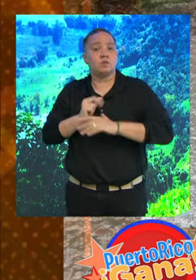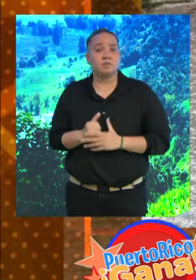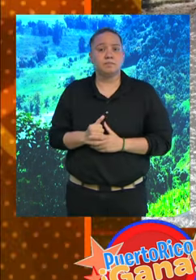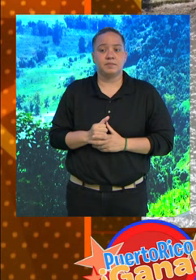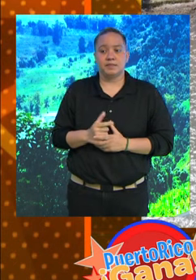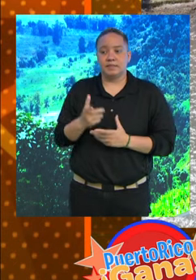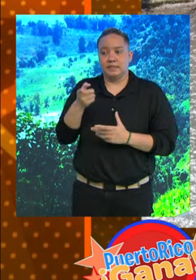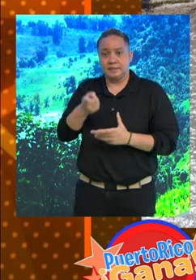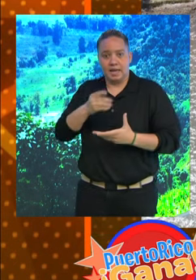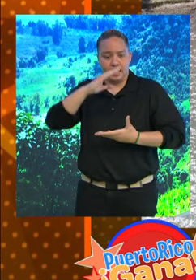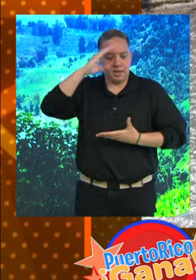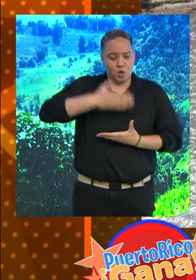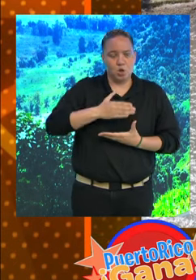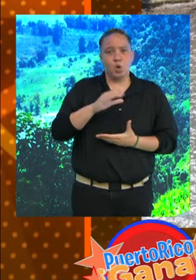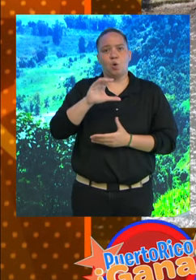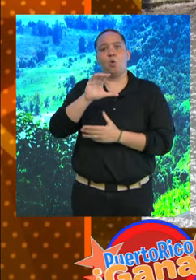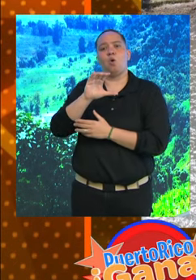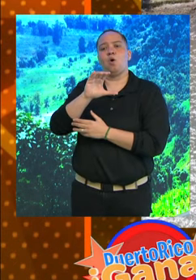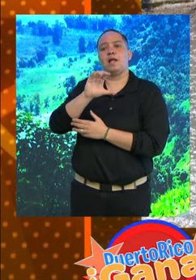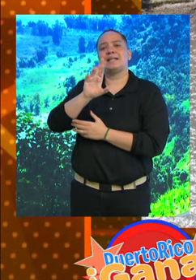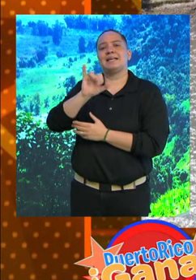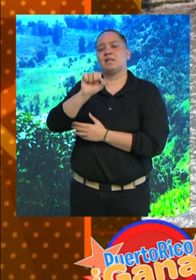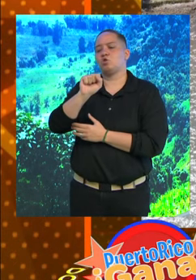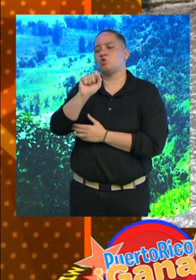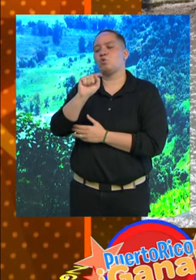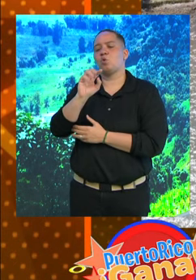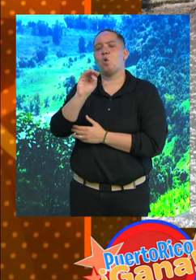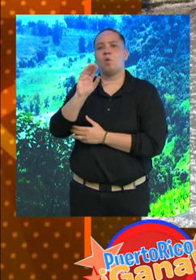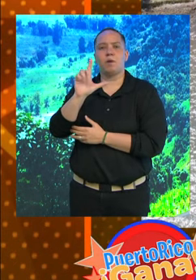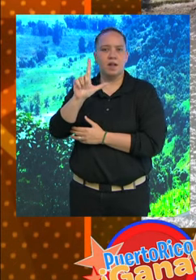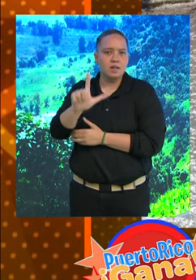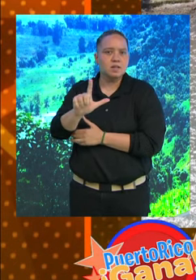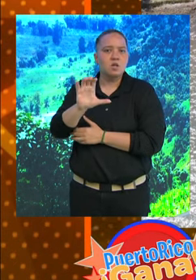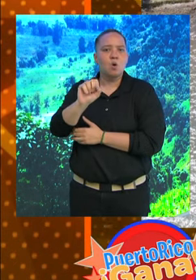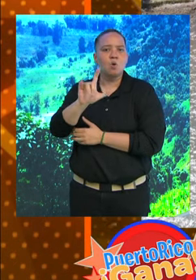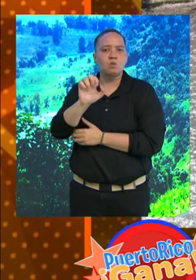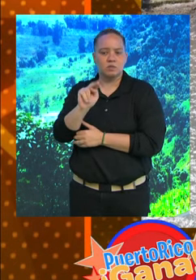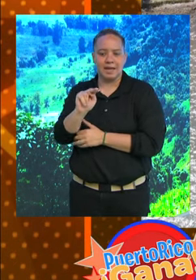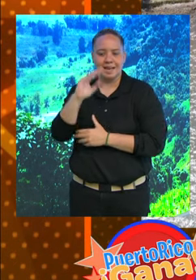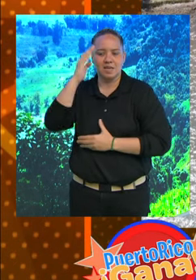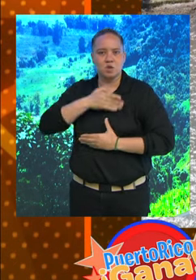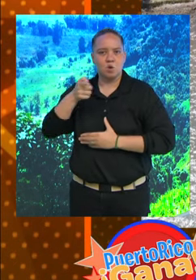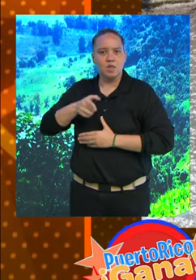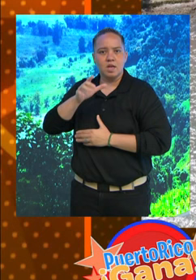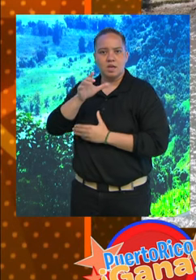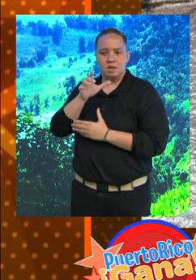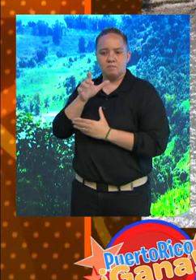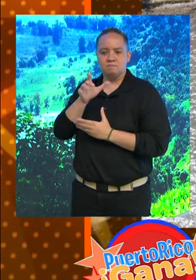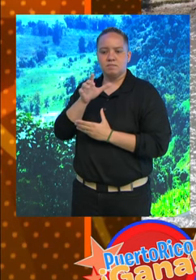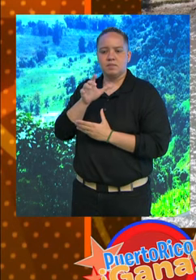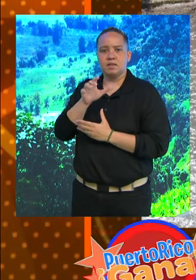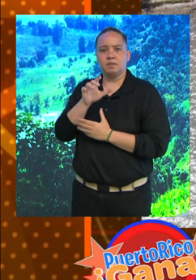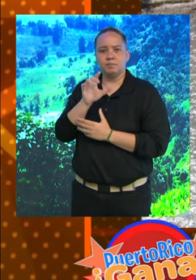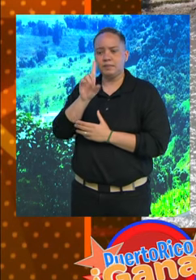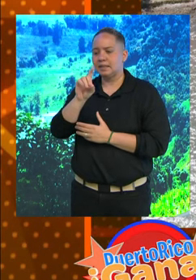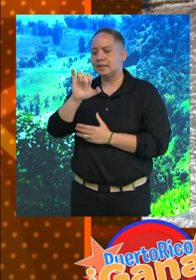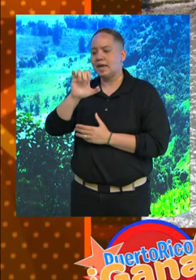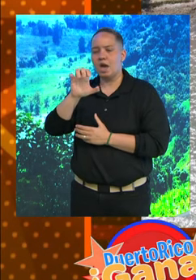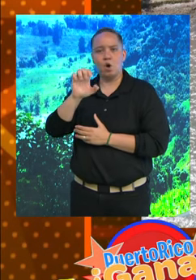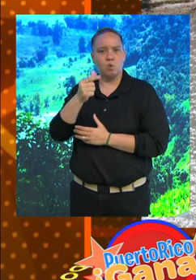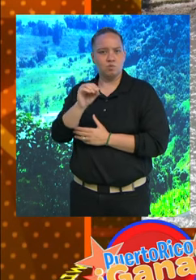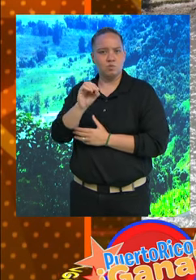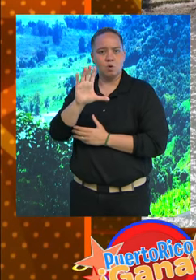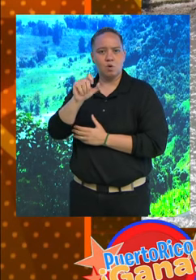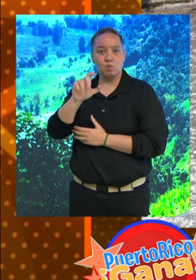estaba el hijo de Cristóbal Colón, Diego Colón, que fue esa persona que siguió después de Cristóbal Colón. Si